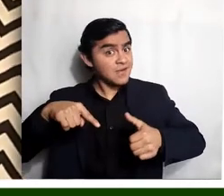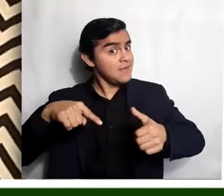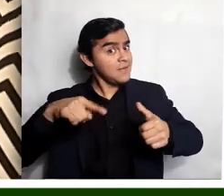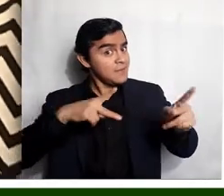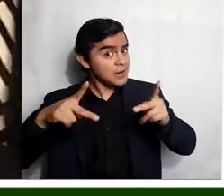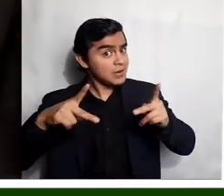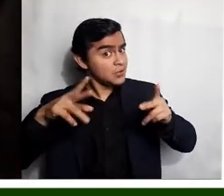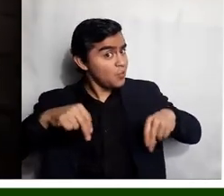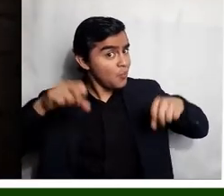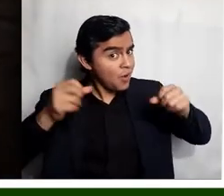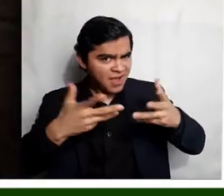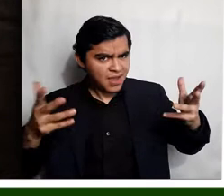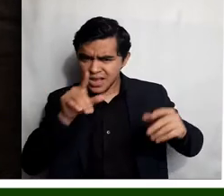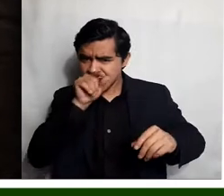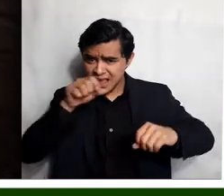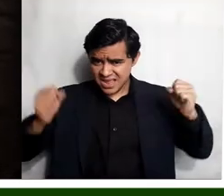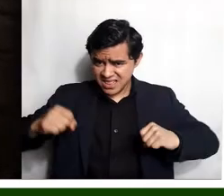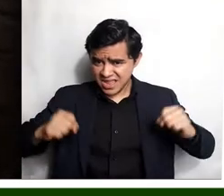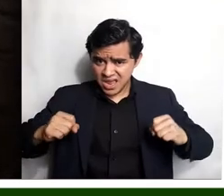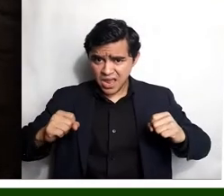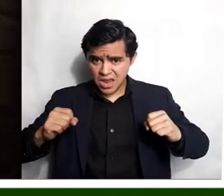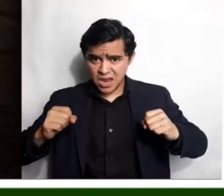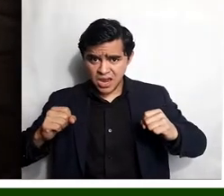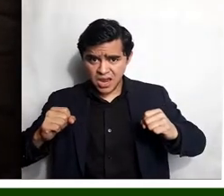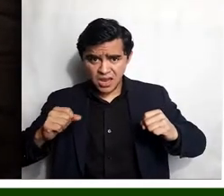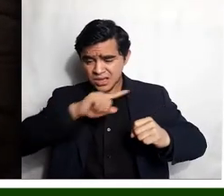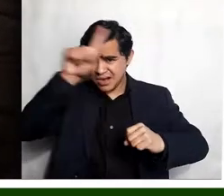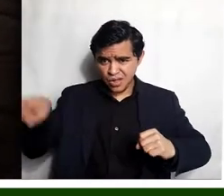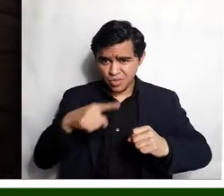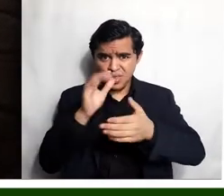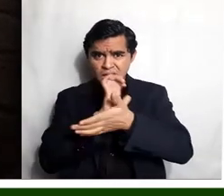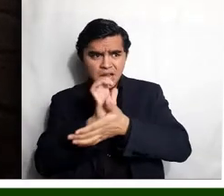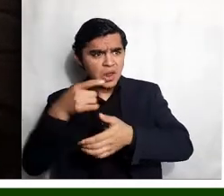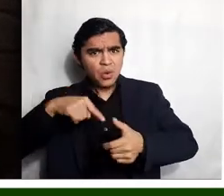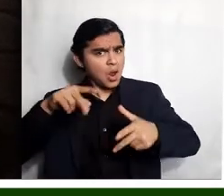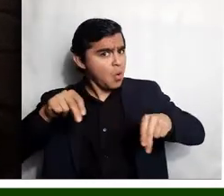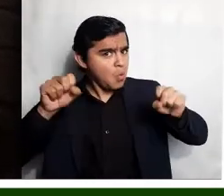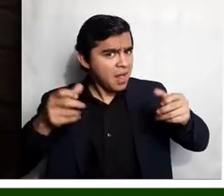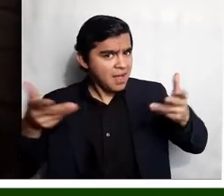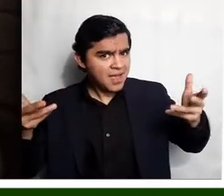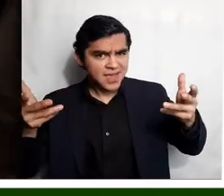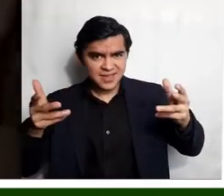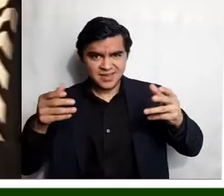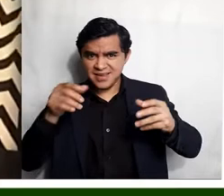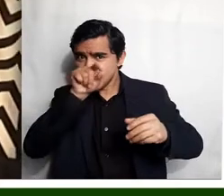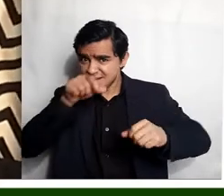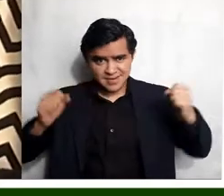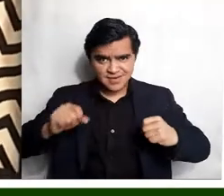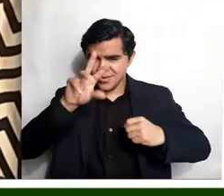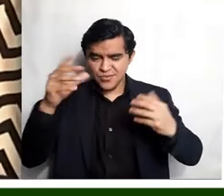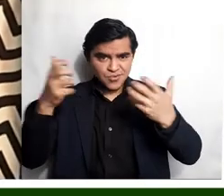gallina. Gallina. Tan redonda como queso, nadie puede darle un gallina. No rima.